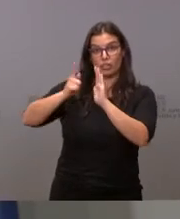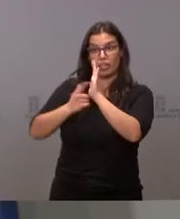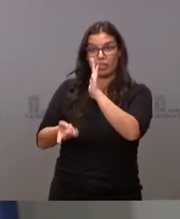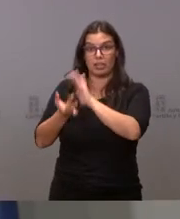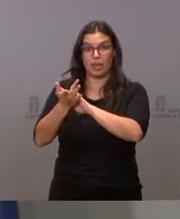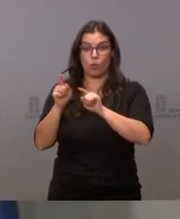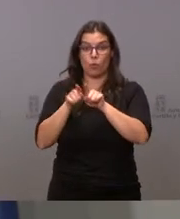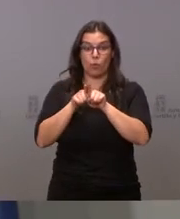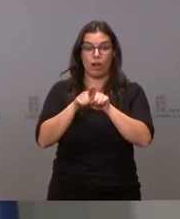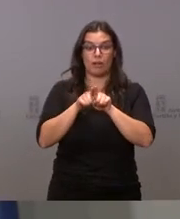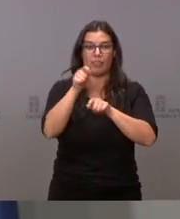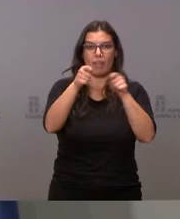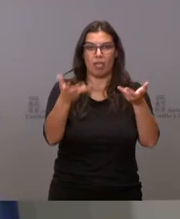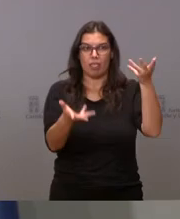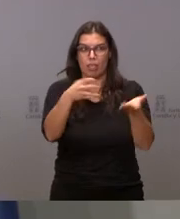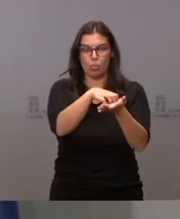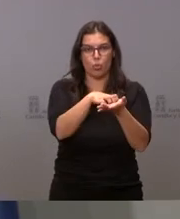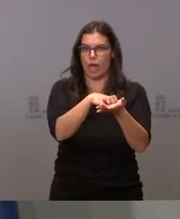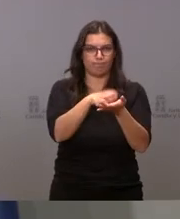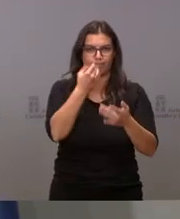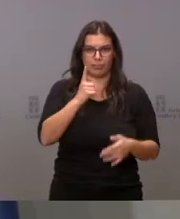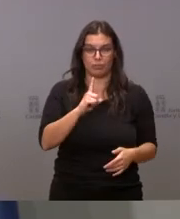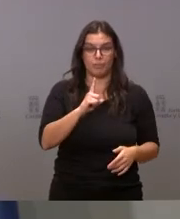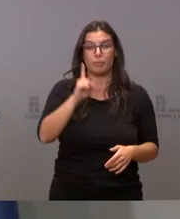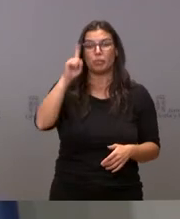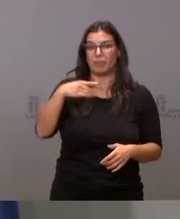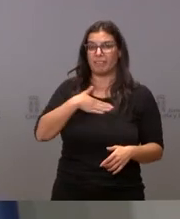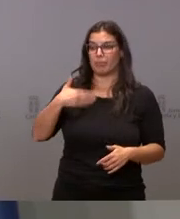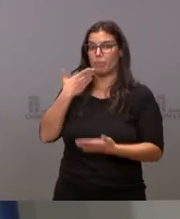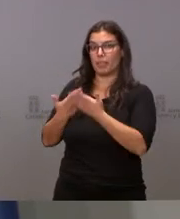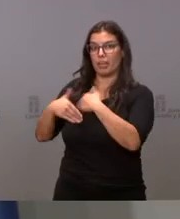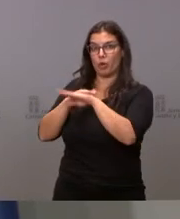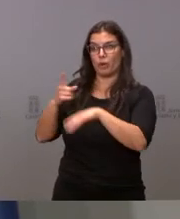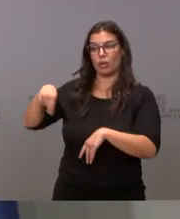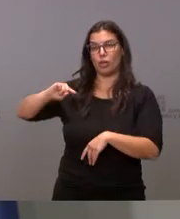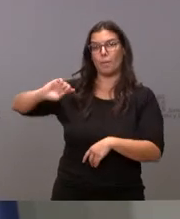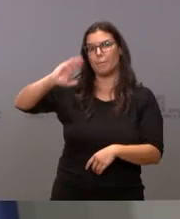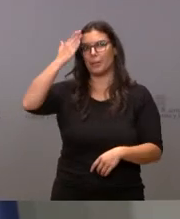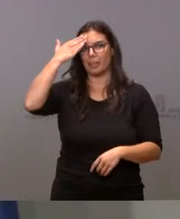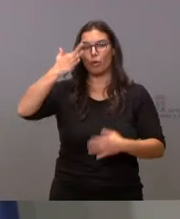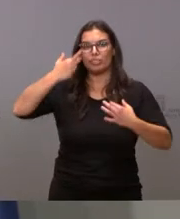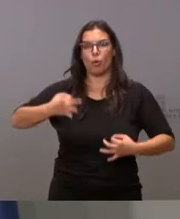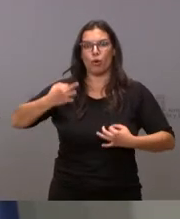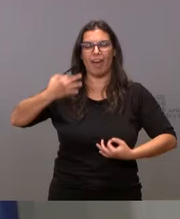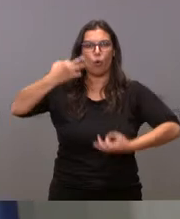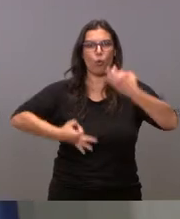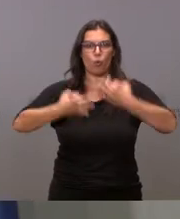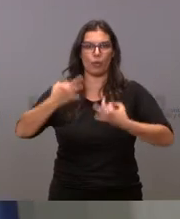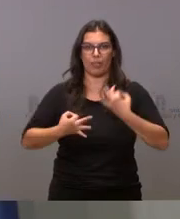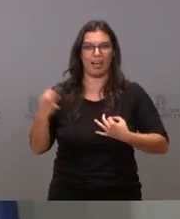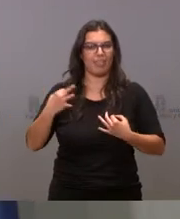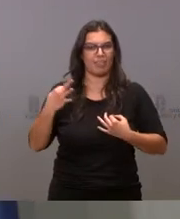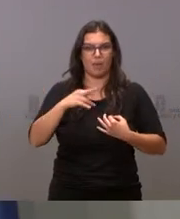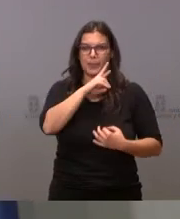este asunto. Pero, sobre todo, queremos pedirle al Gobierno que respete el principio de seguridad jurídica. No hay nada